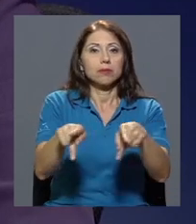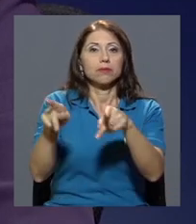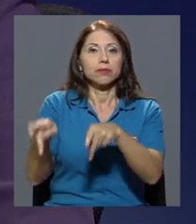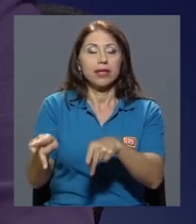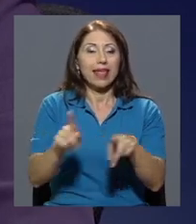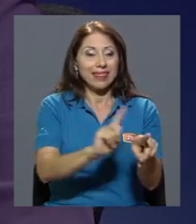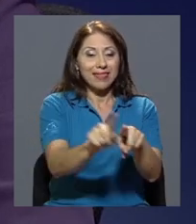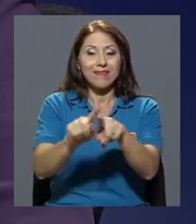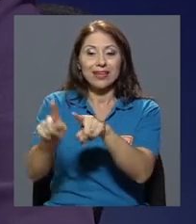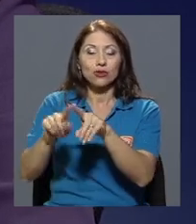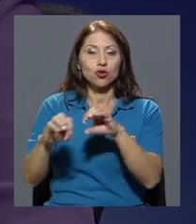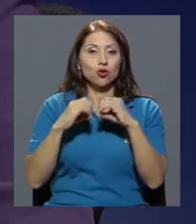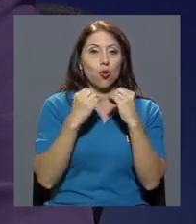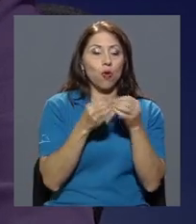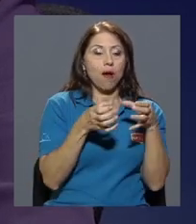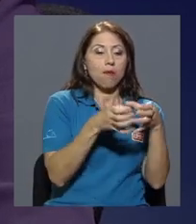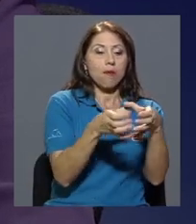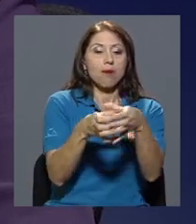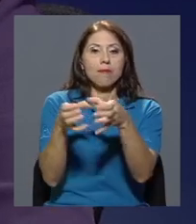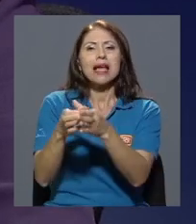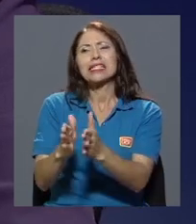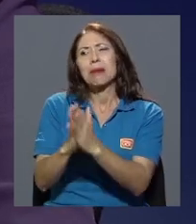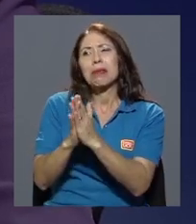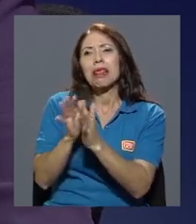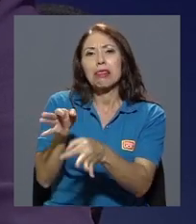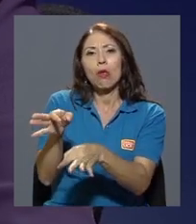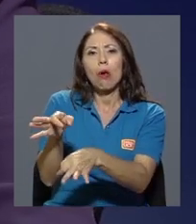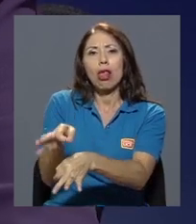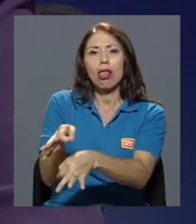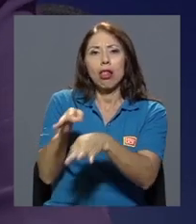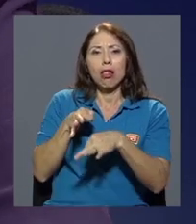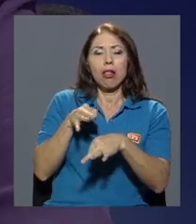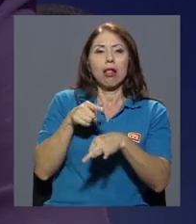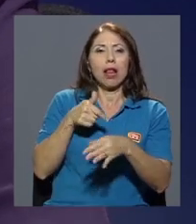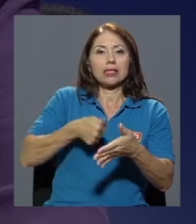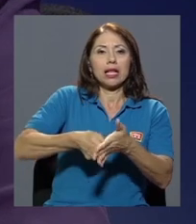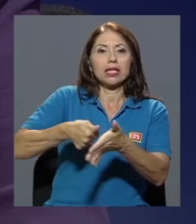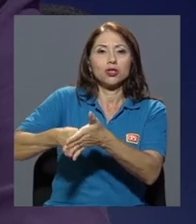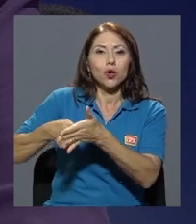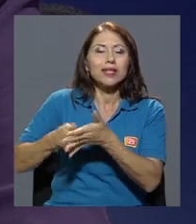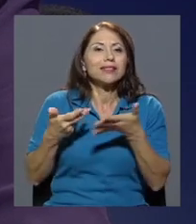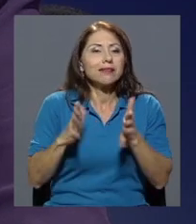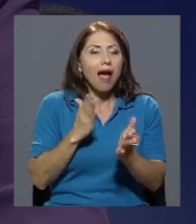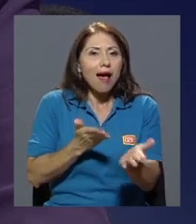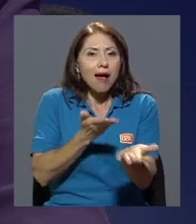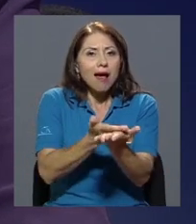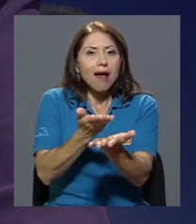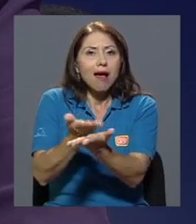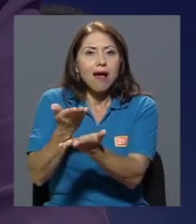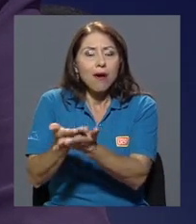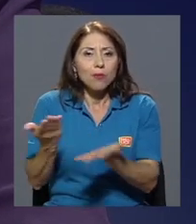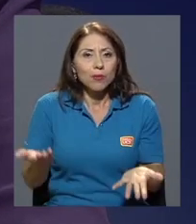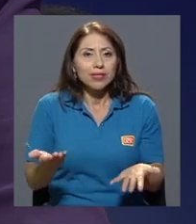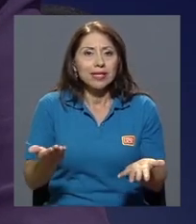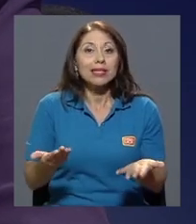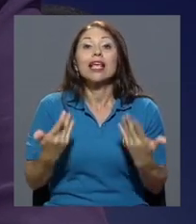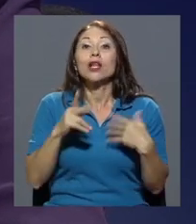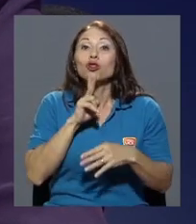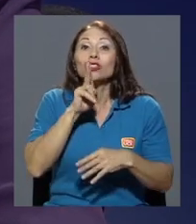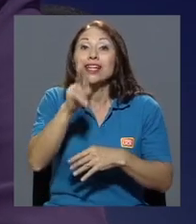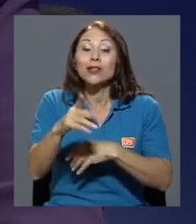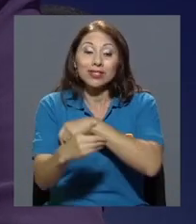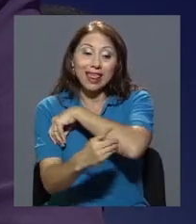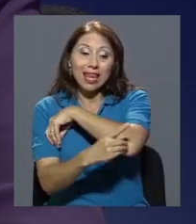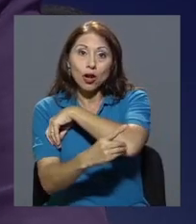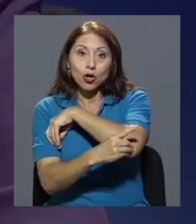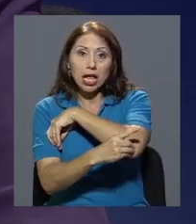movimientos han estado pidiendo adelantamiento de las elecciones, han estado presentando algunas propuestas y lo cierto es que Daniel Ortega que en